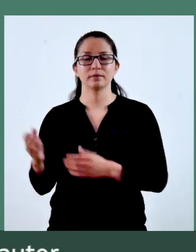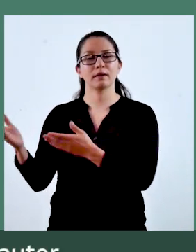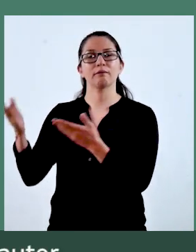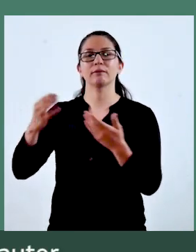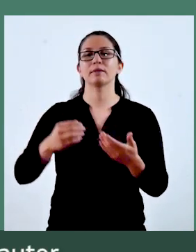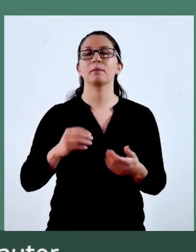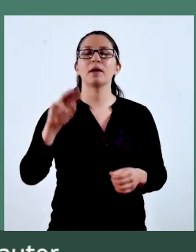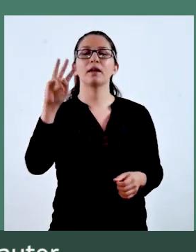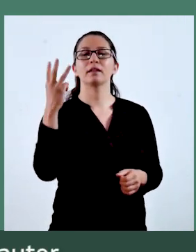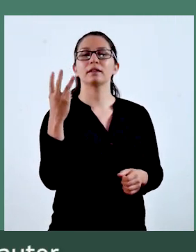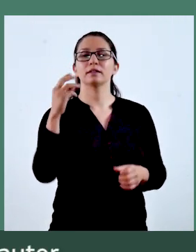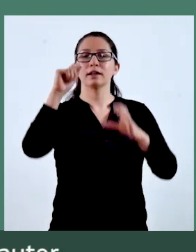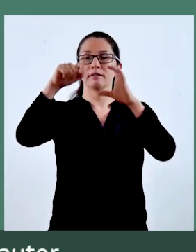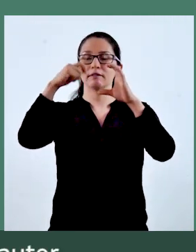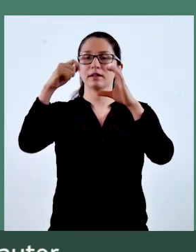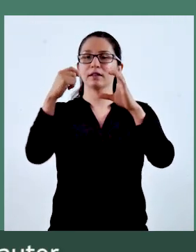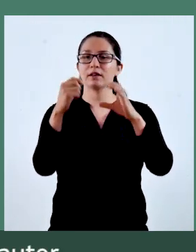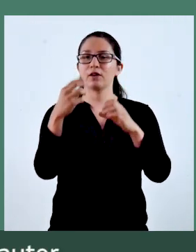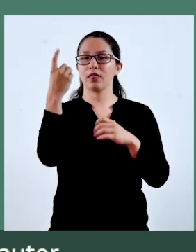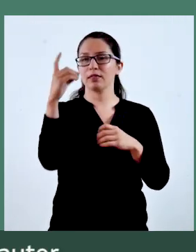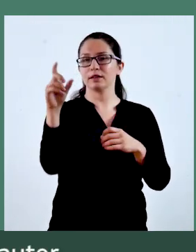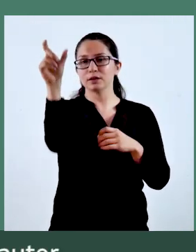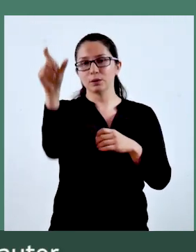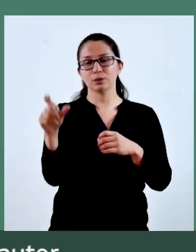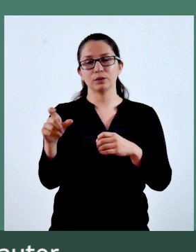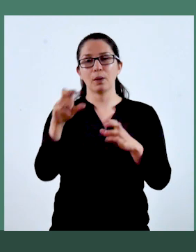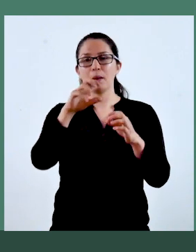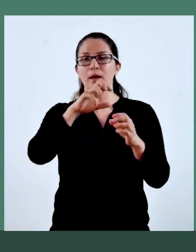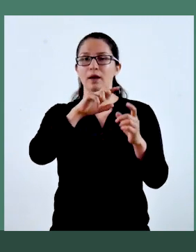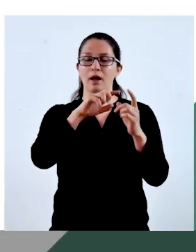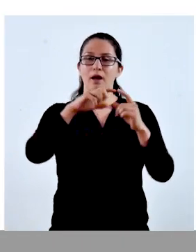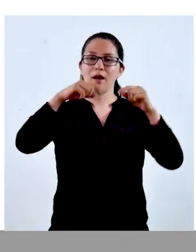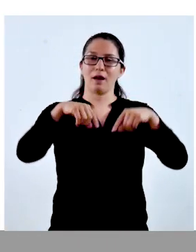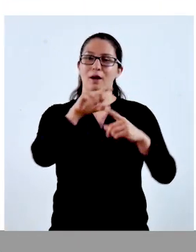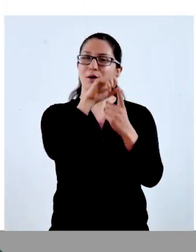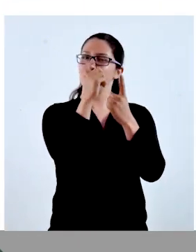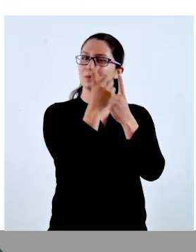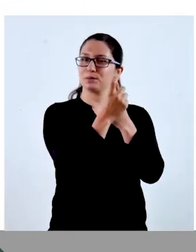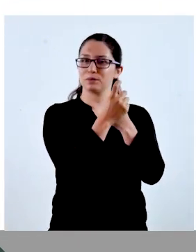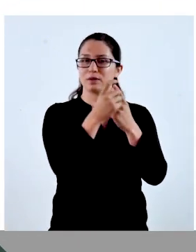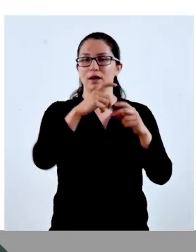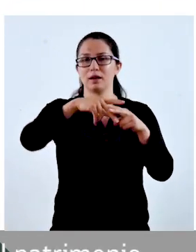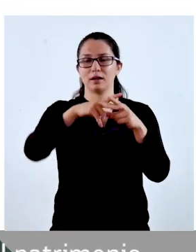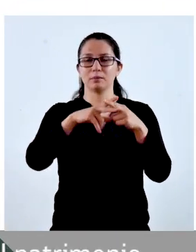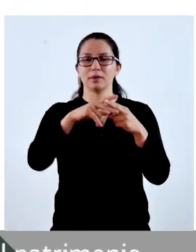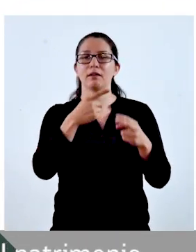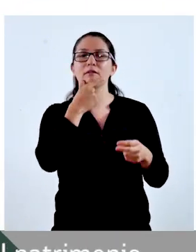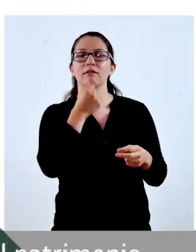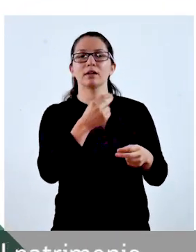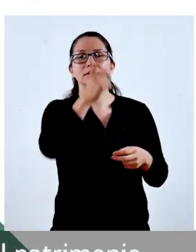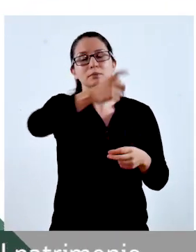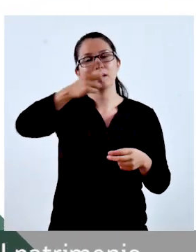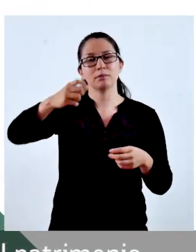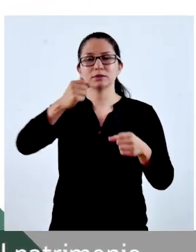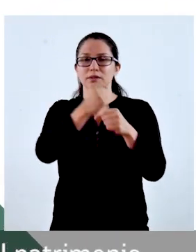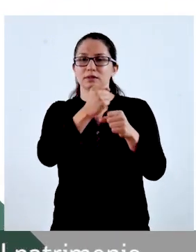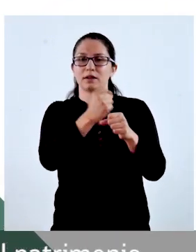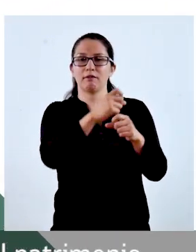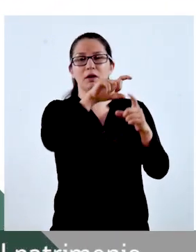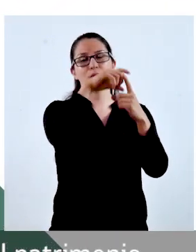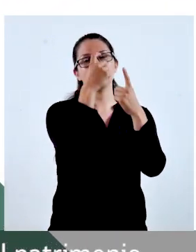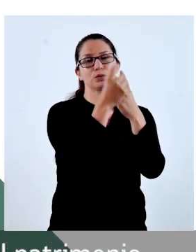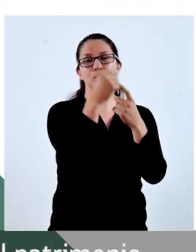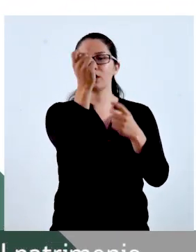Bienvenidos y bienvenidas a la tercera cápsula sobre derechos de autor de nuestro plan Ahora Cultura, herramientas prácticas para los